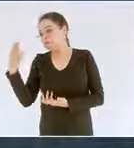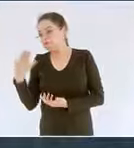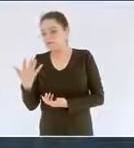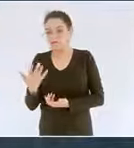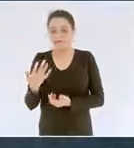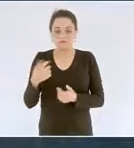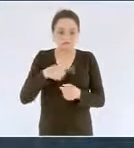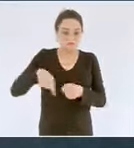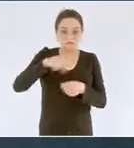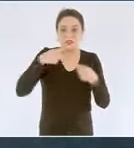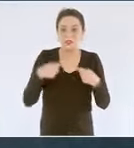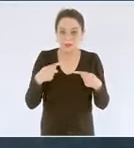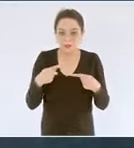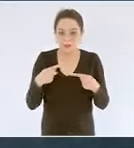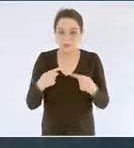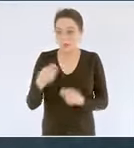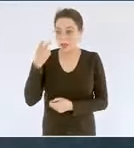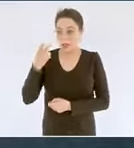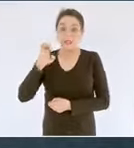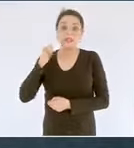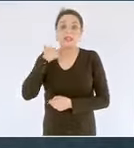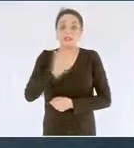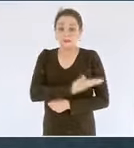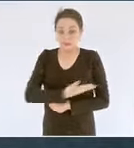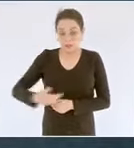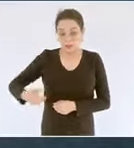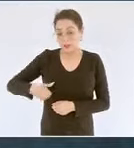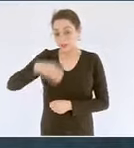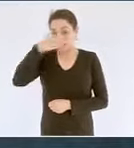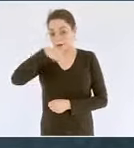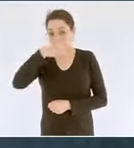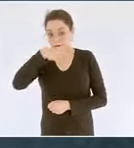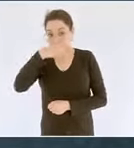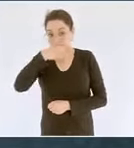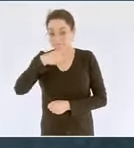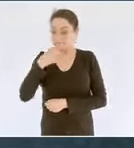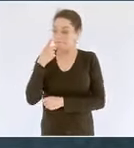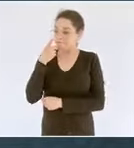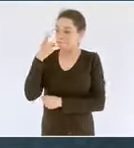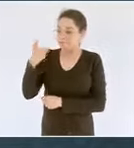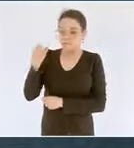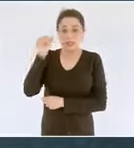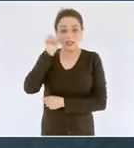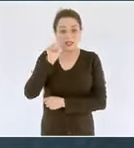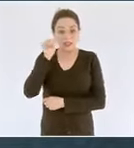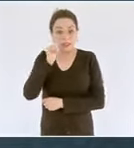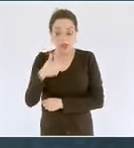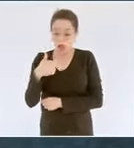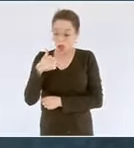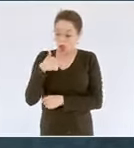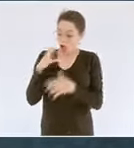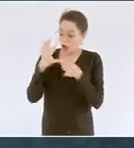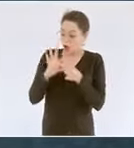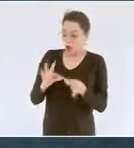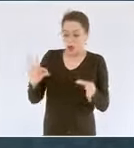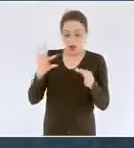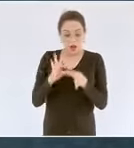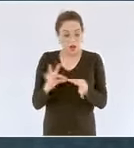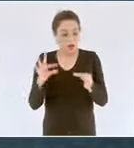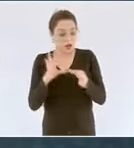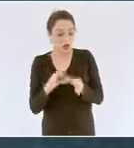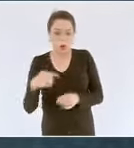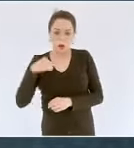hacían alarde de contar con apoyos